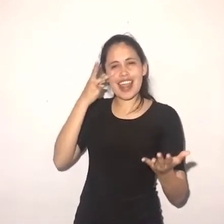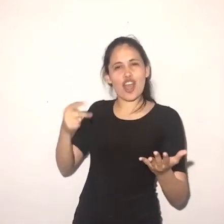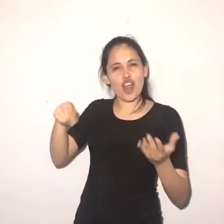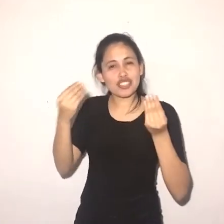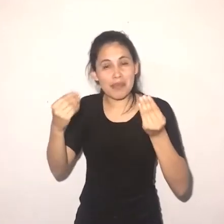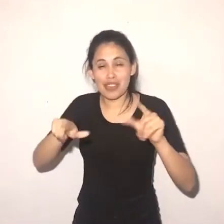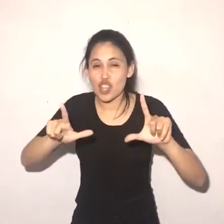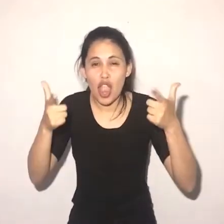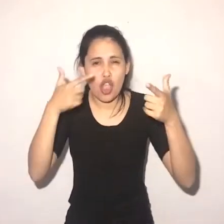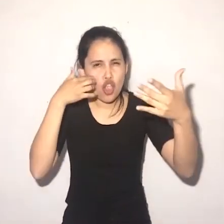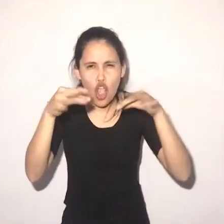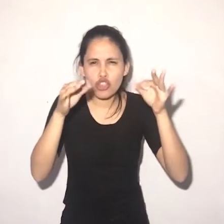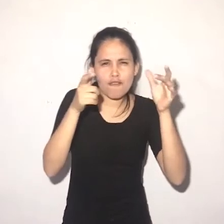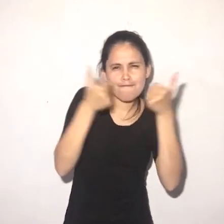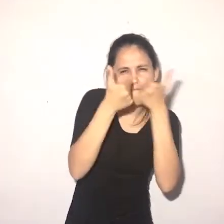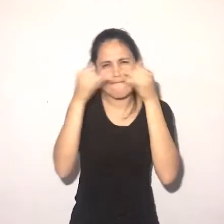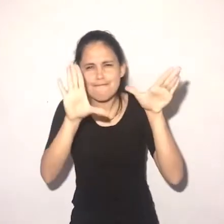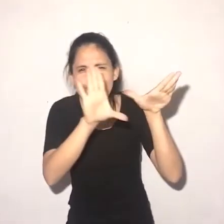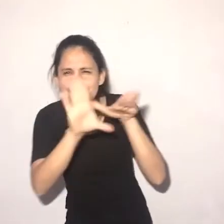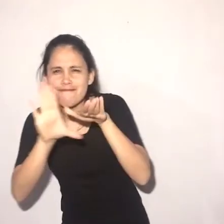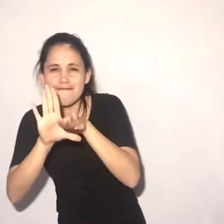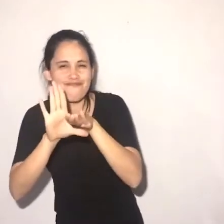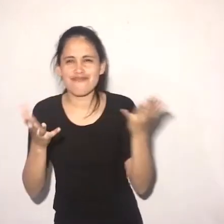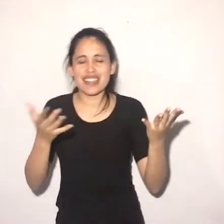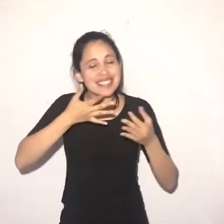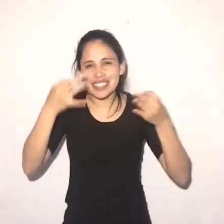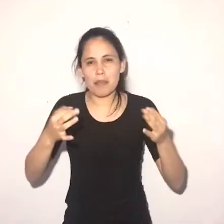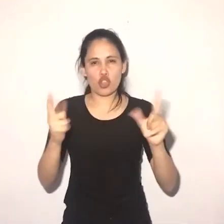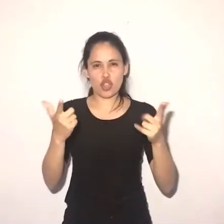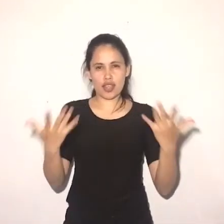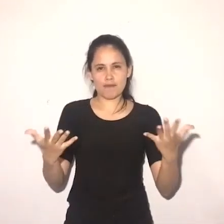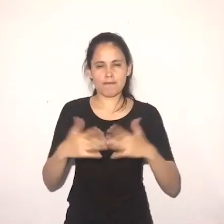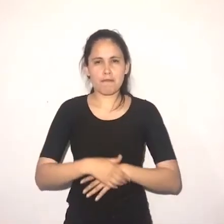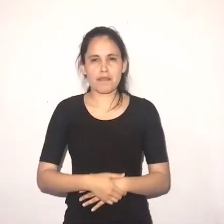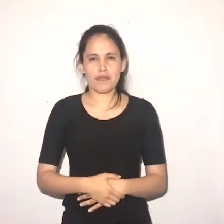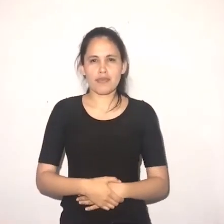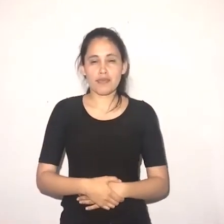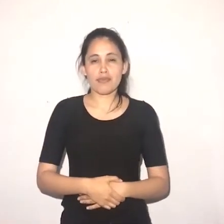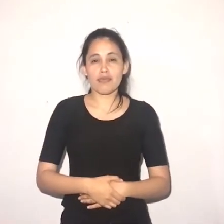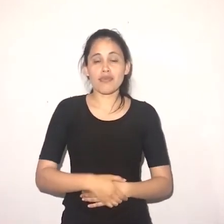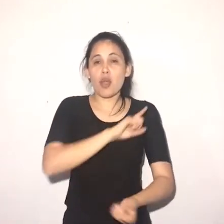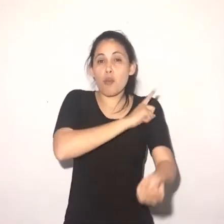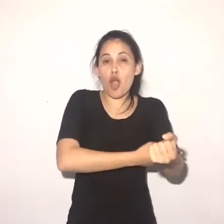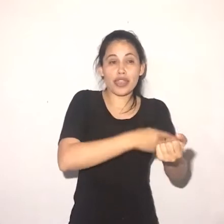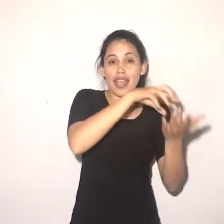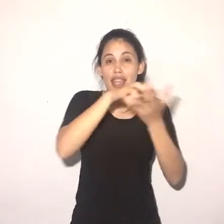sinceramente. Y no está a la vanguardia, creo yo, porque por muchos motivos,